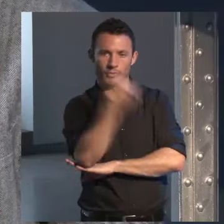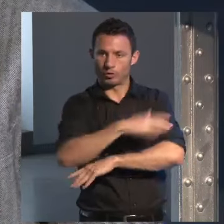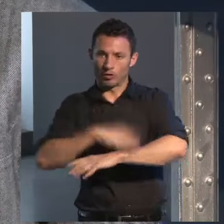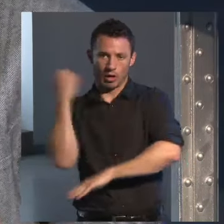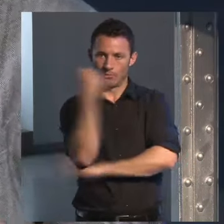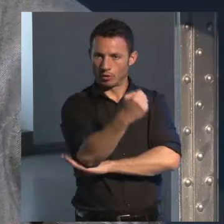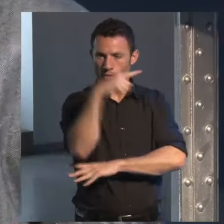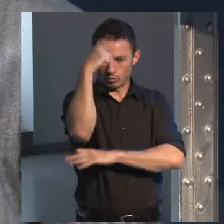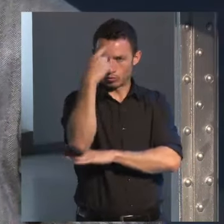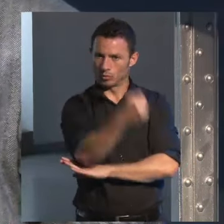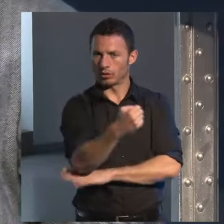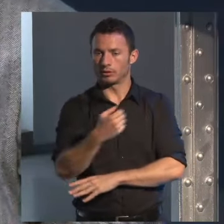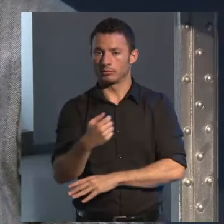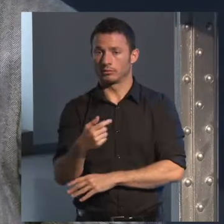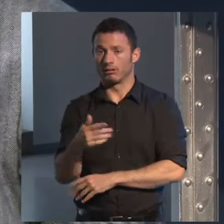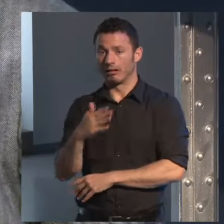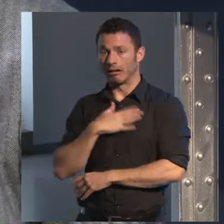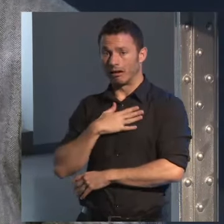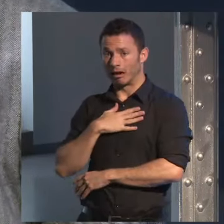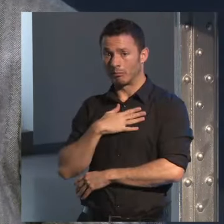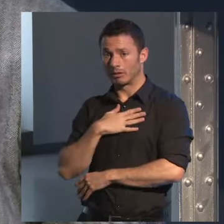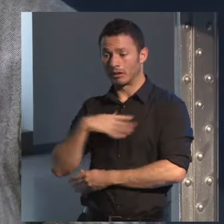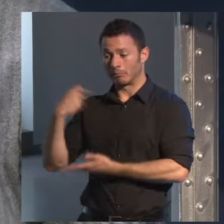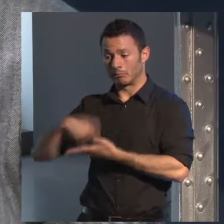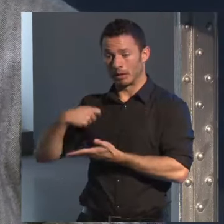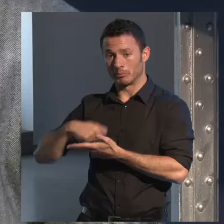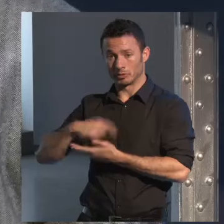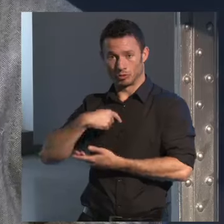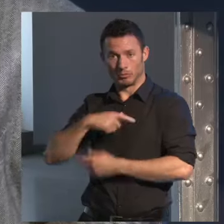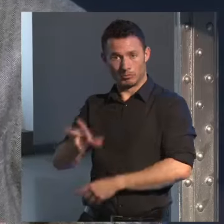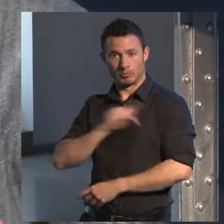esto sabes cuánto me pagan a mí por ser premio nacional de literatura en Cuba